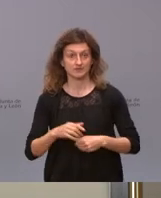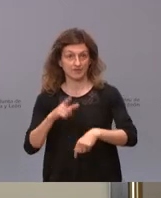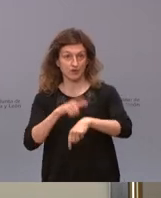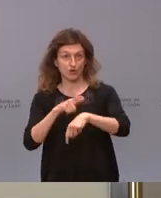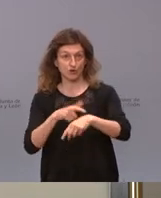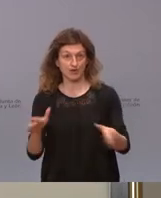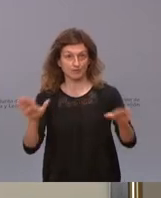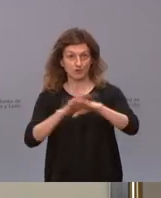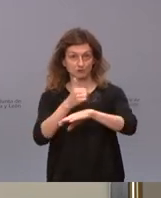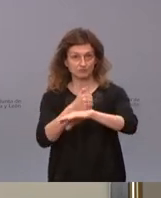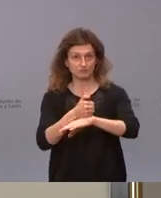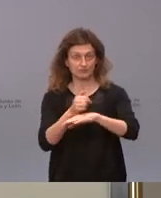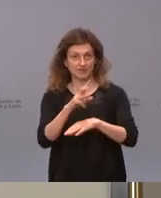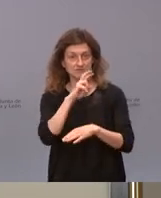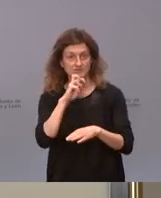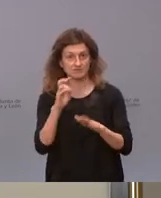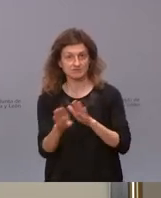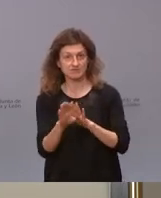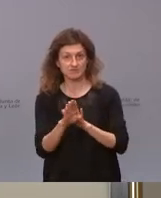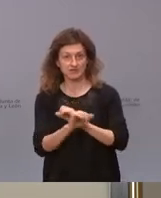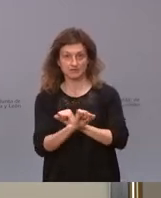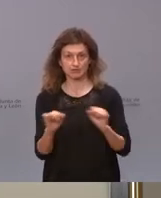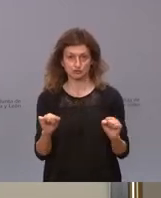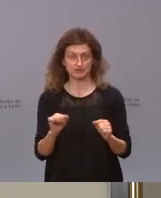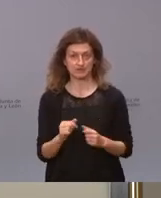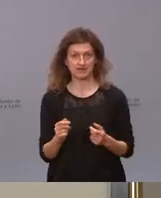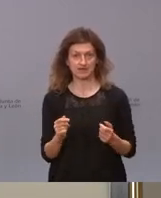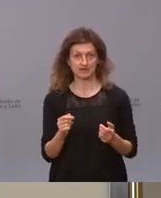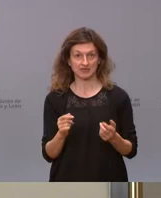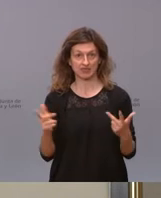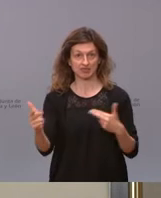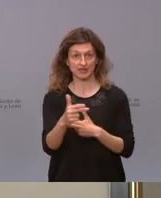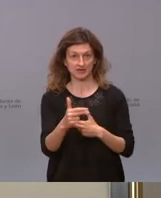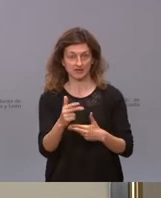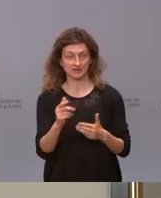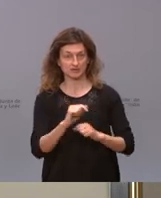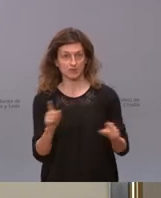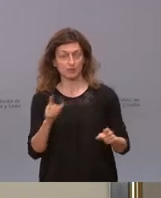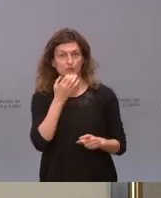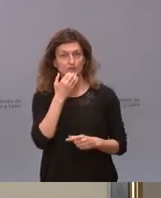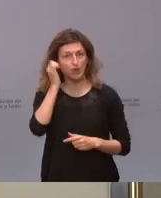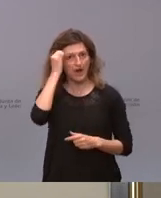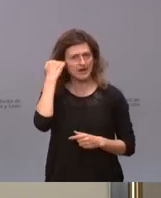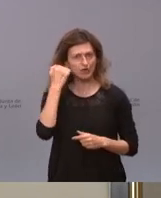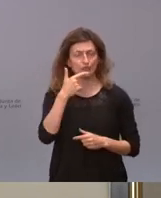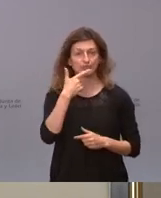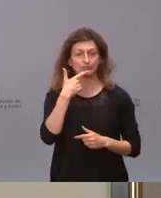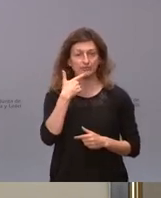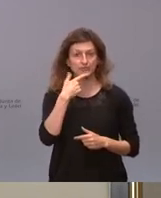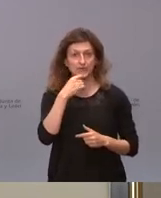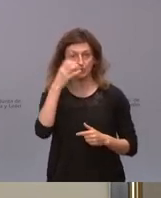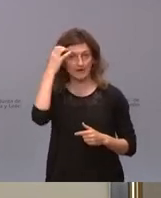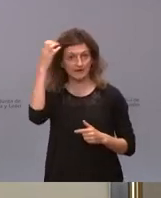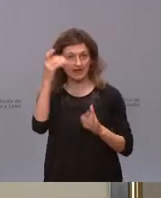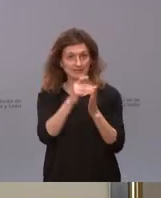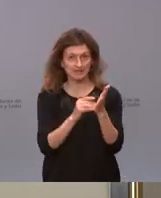imposible mantenerlo, igual que el tema del cierre perimetral, pero hay comunidades autónomas, como por ejemplo Aragón, ya han anunciado que a través de decretos